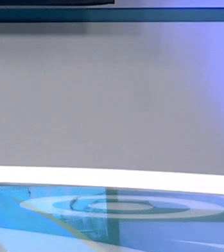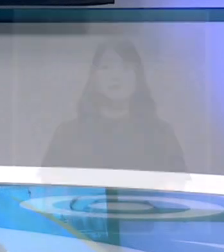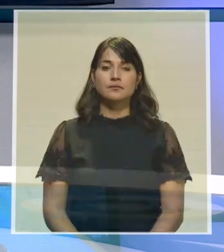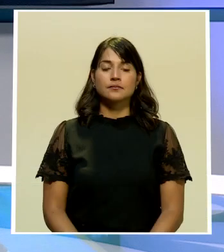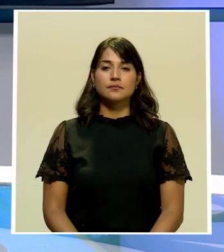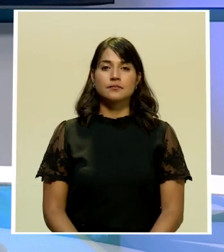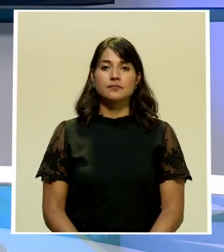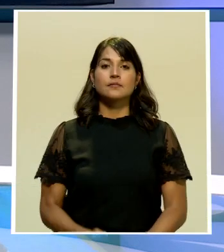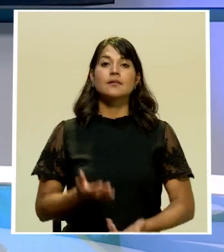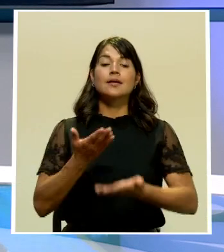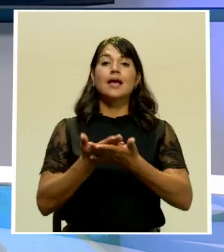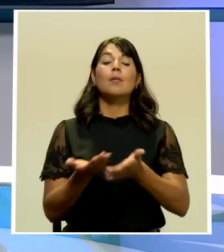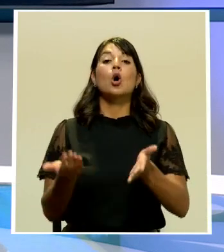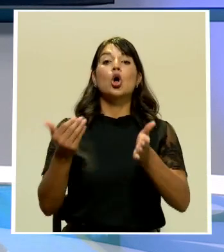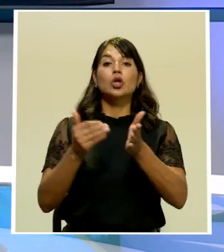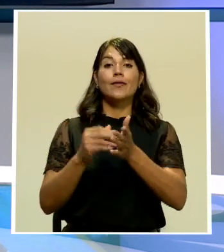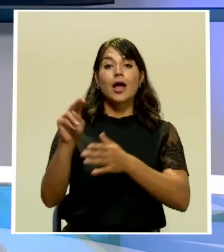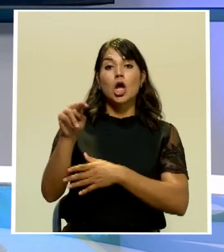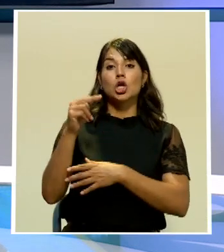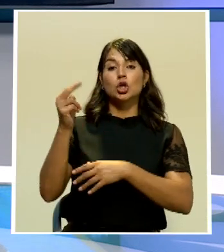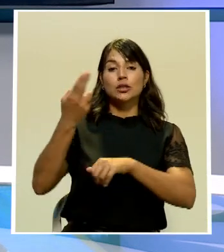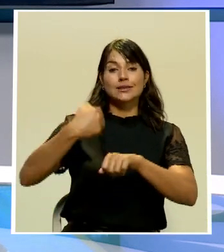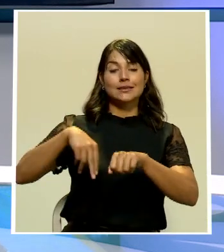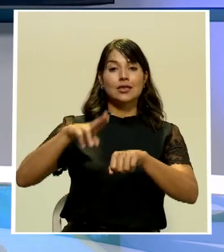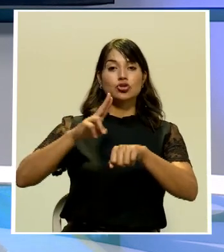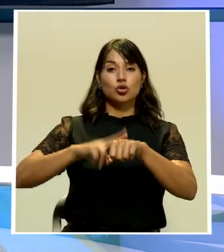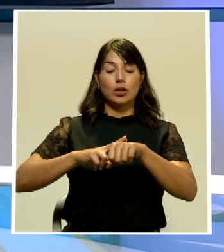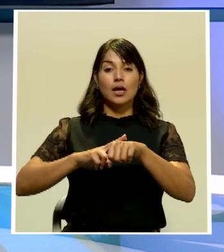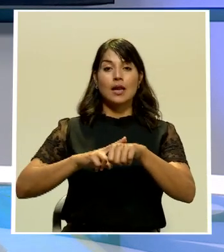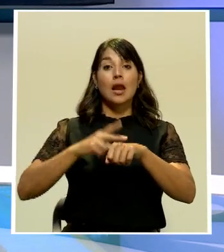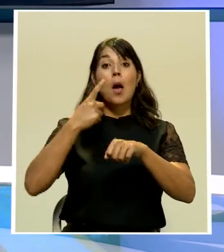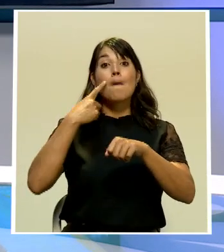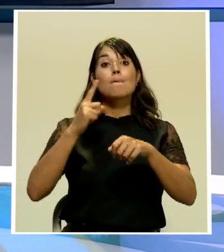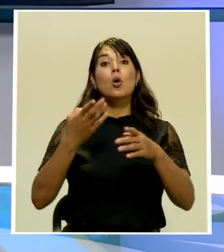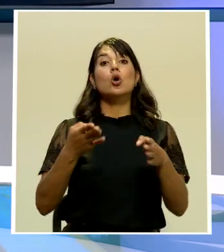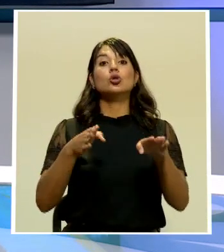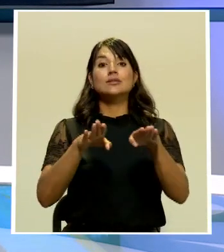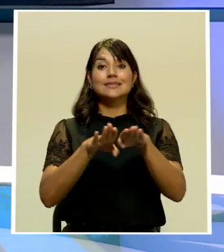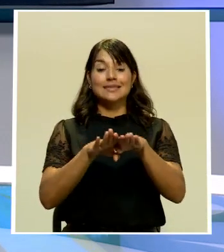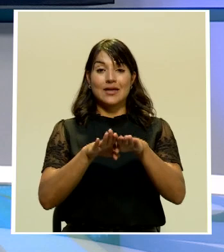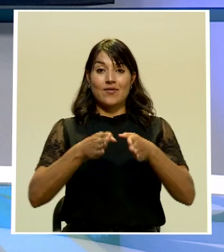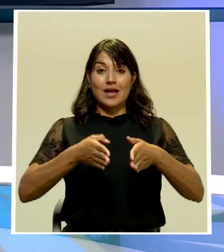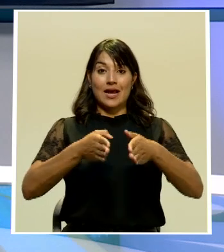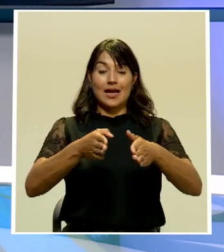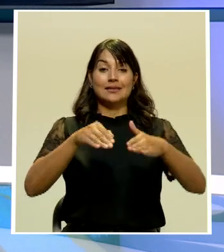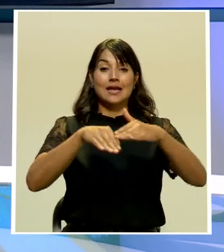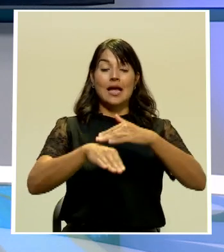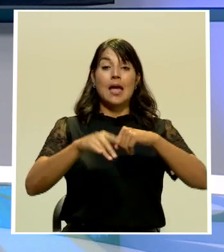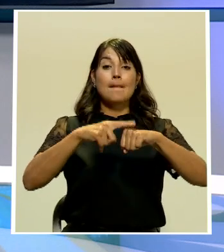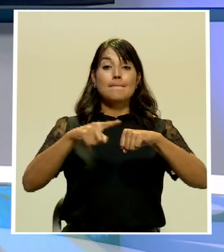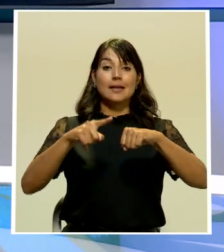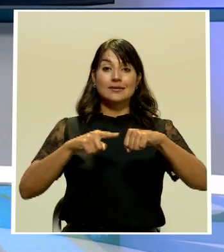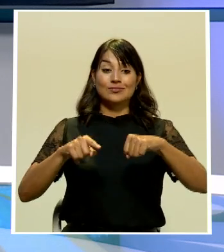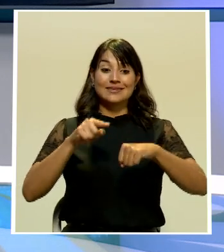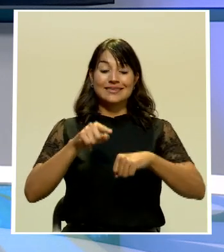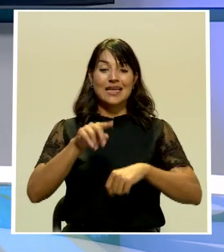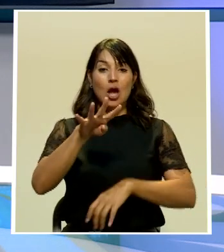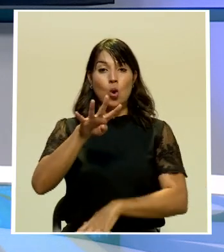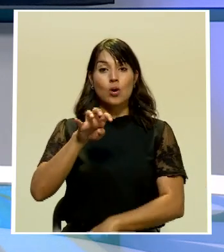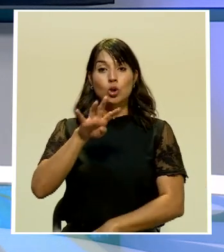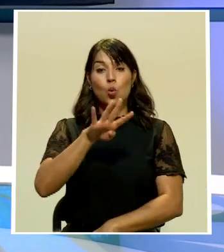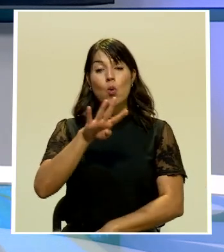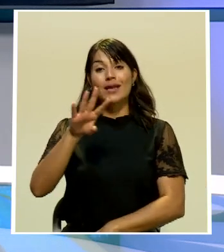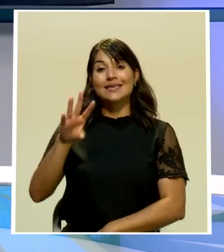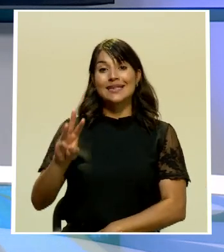De regreso en las noticias nacionales, tras los bloqueos en Pérez Celedón, 446